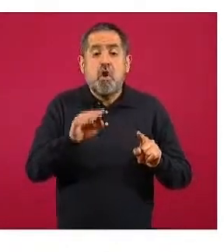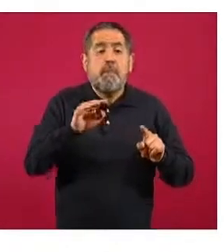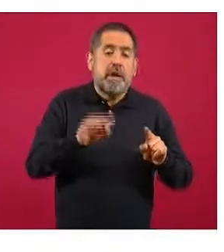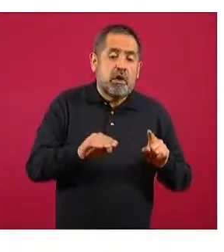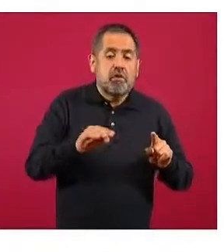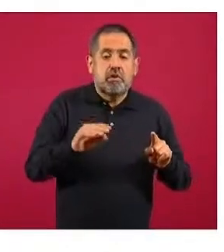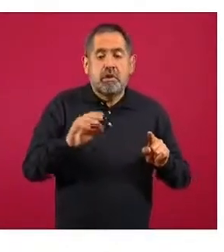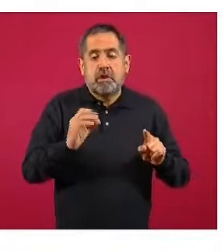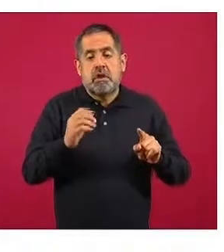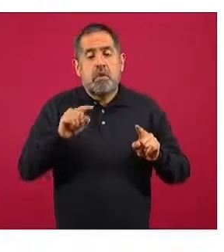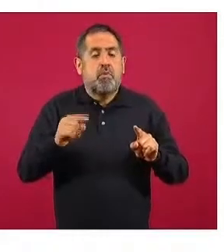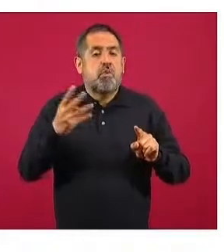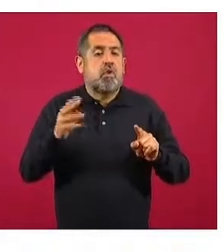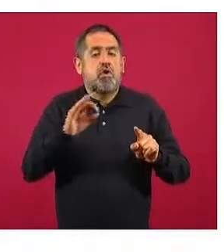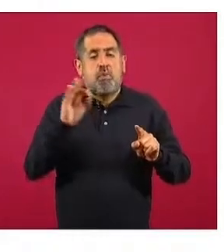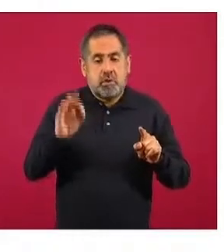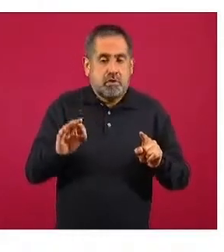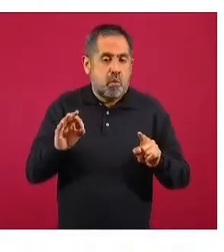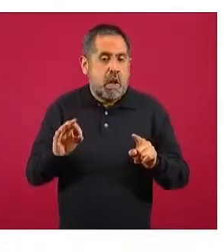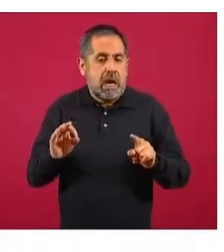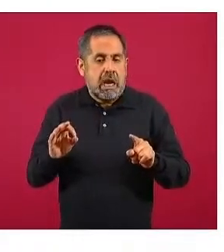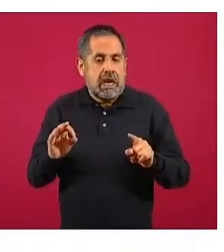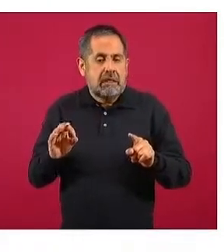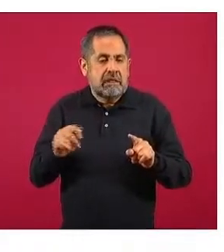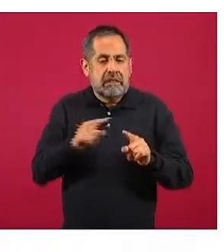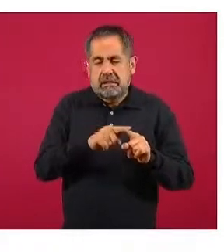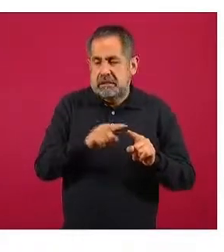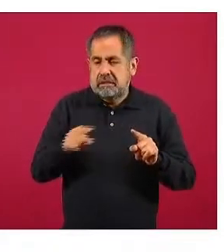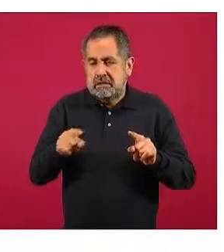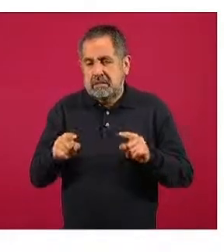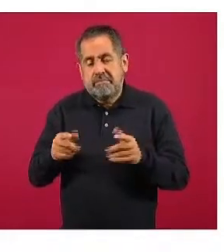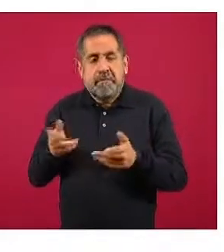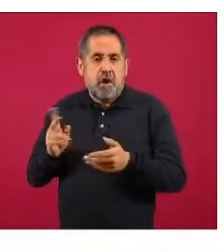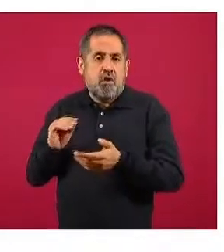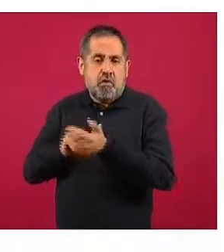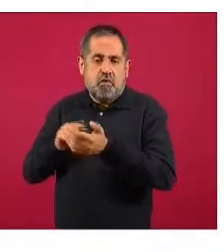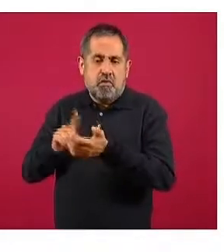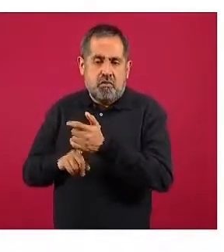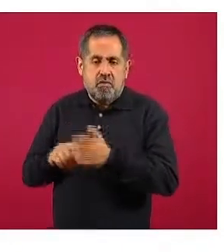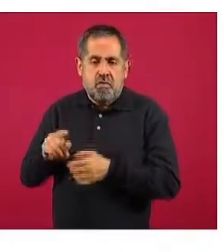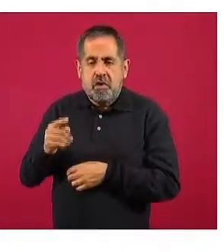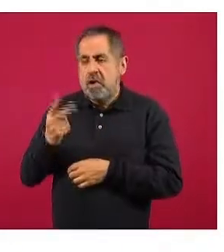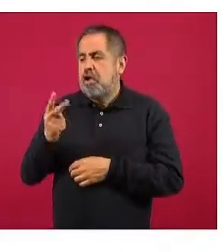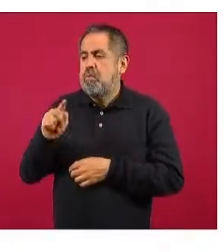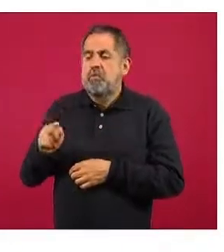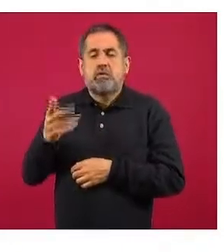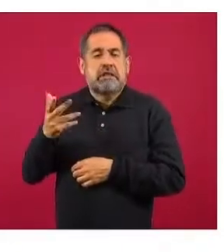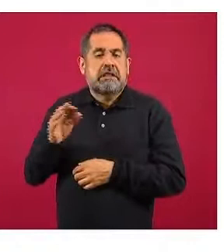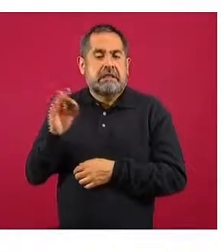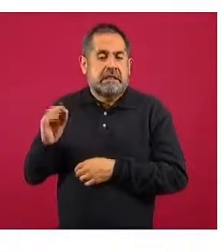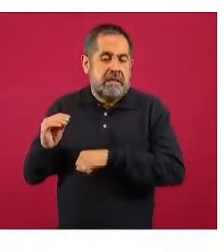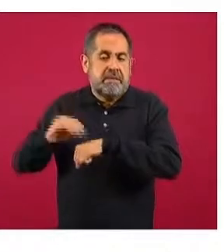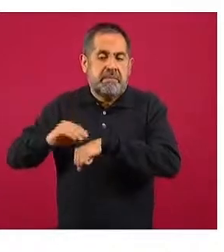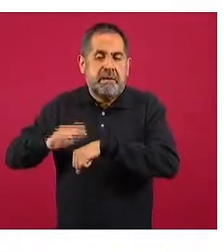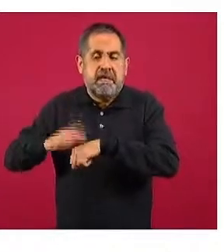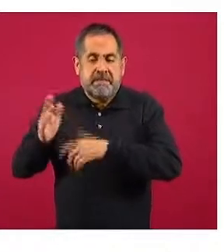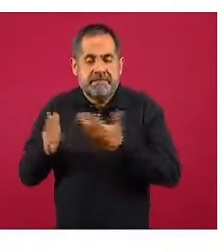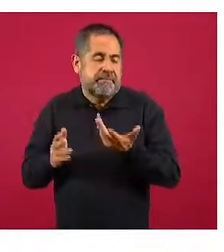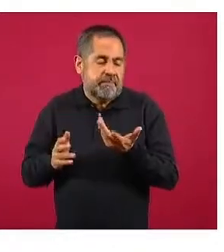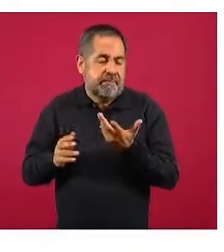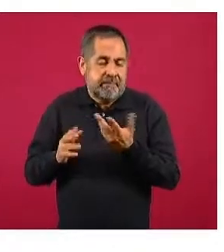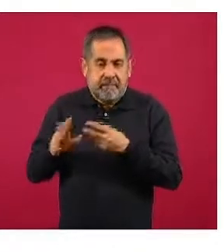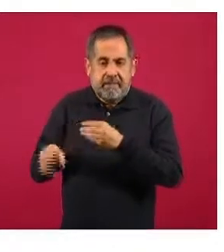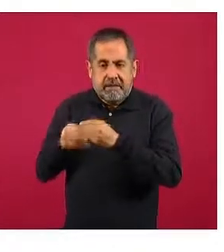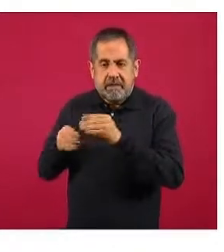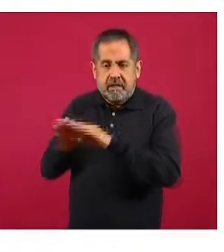menos que lo que habíamos observado en la semana anterior. Es un incremento muy pequeñín, pero para efectos directos